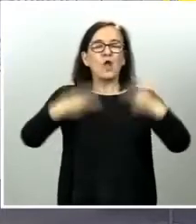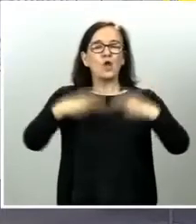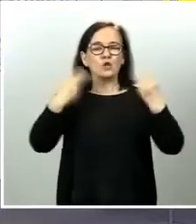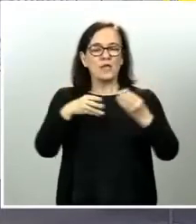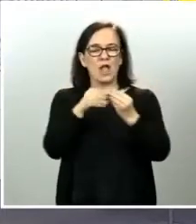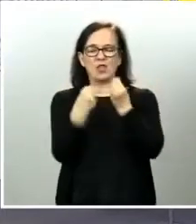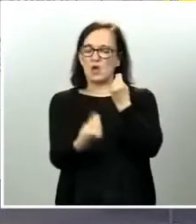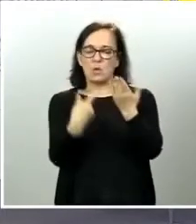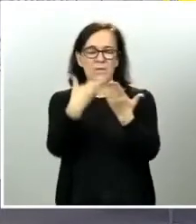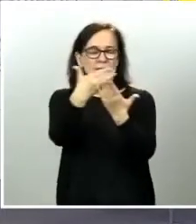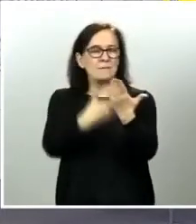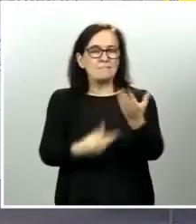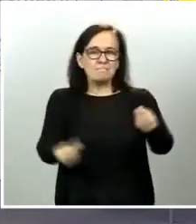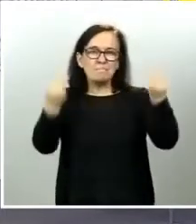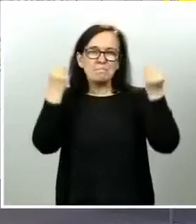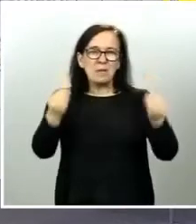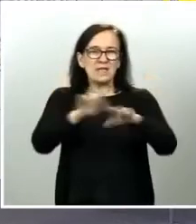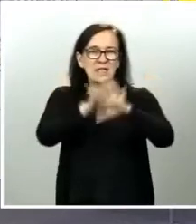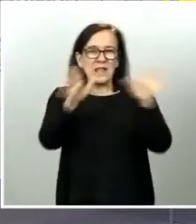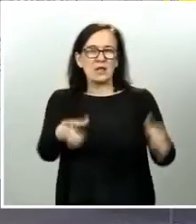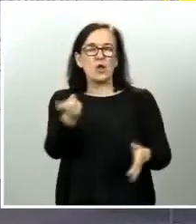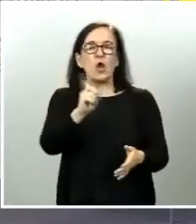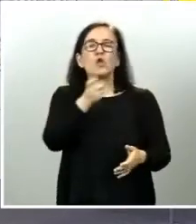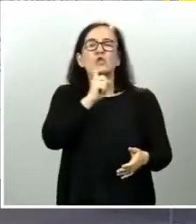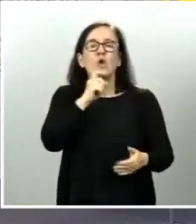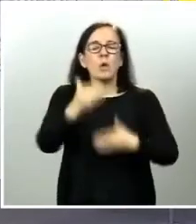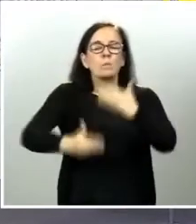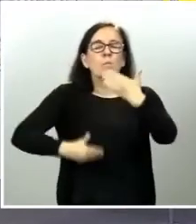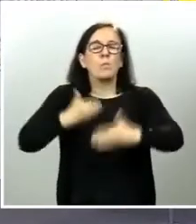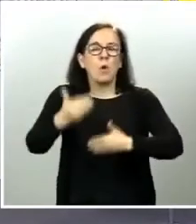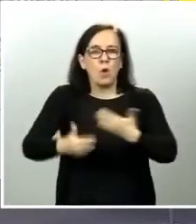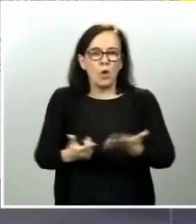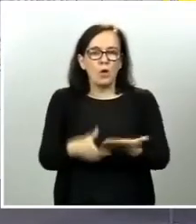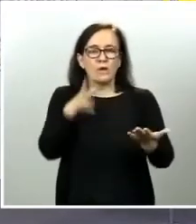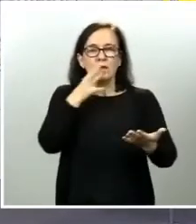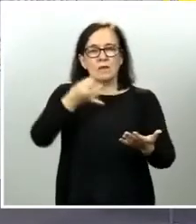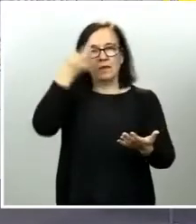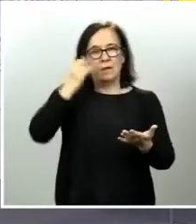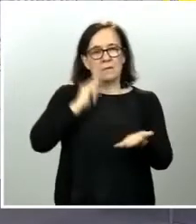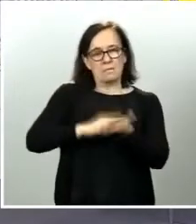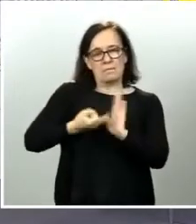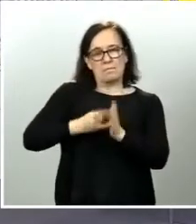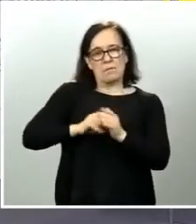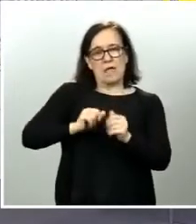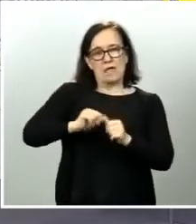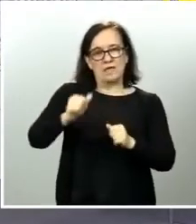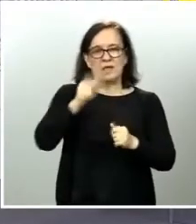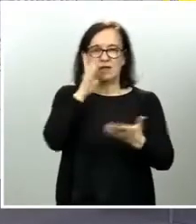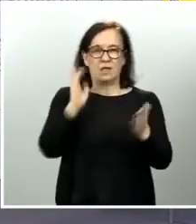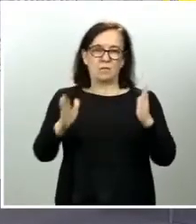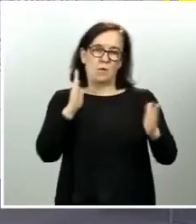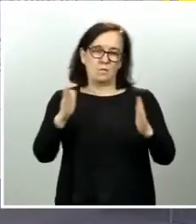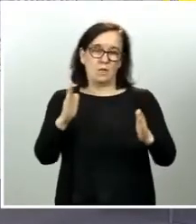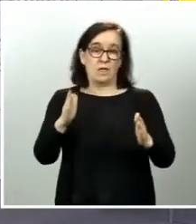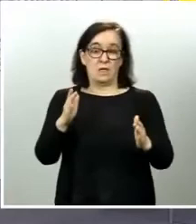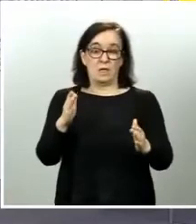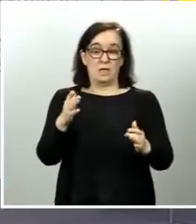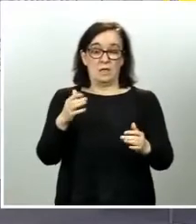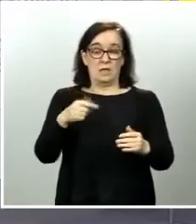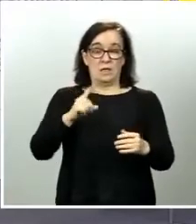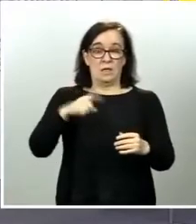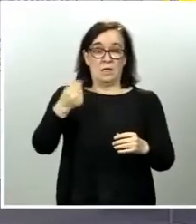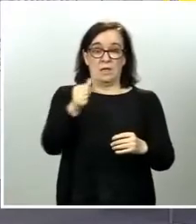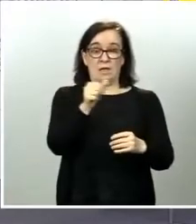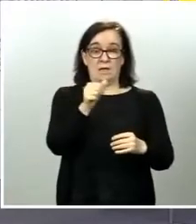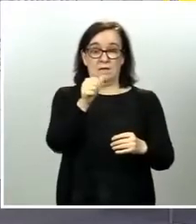queda del todo claro, quería saber cómo está, si tienen realmente planes en algún momento para este verano, después de la fase